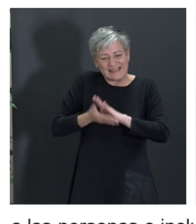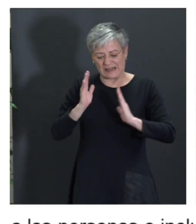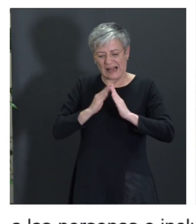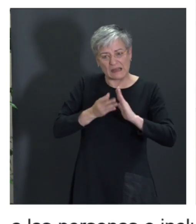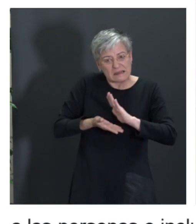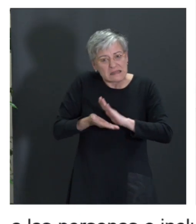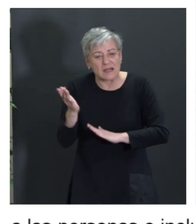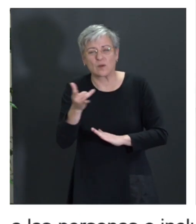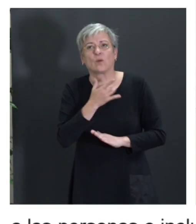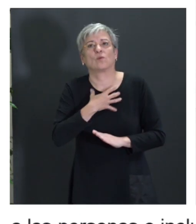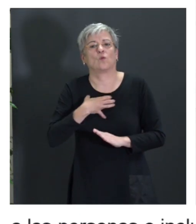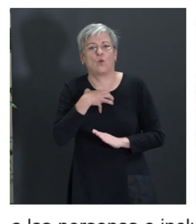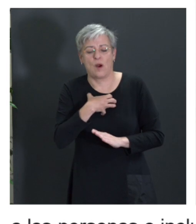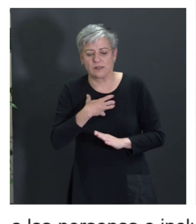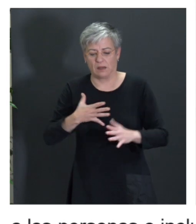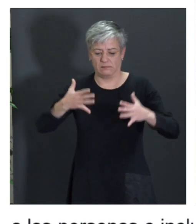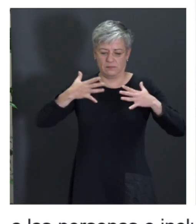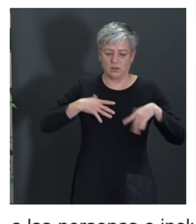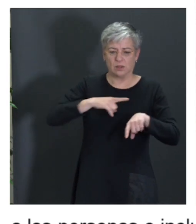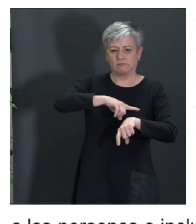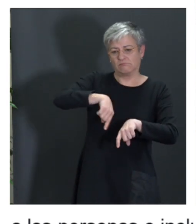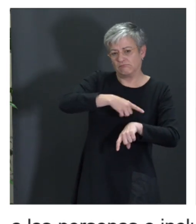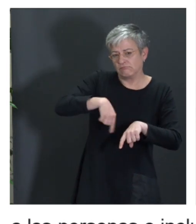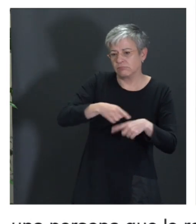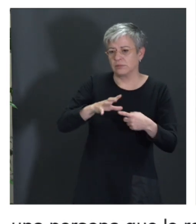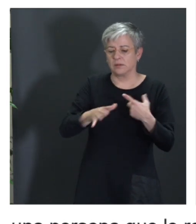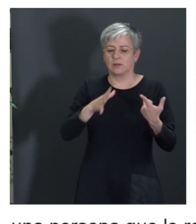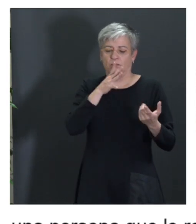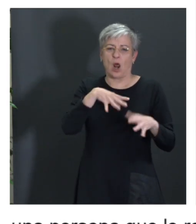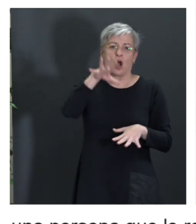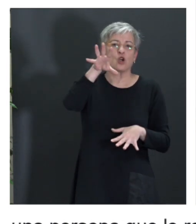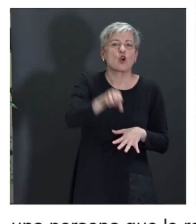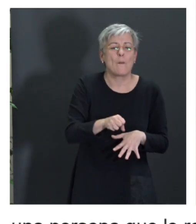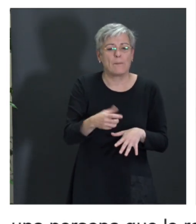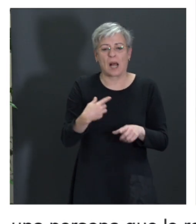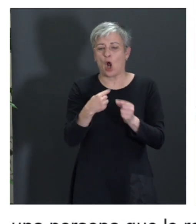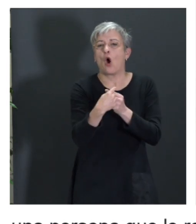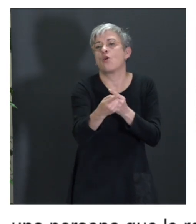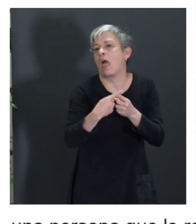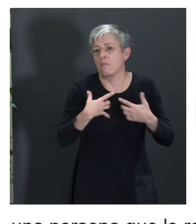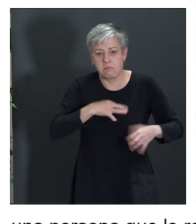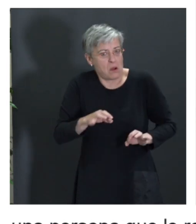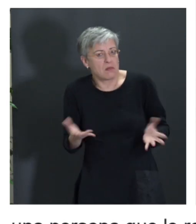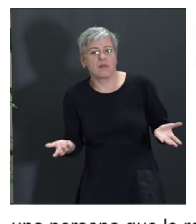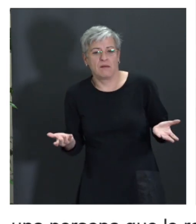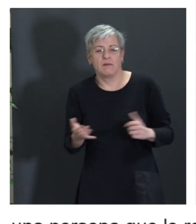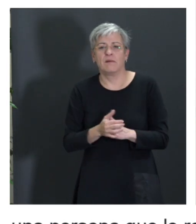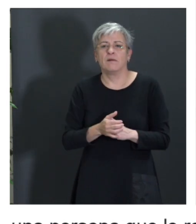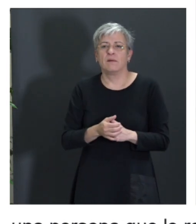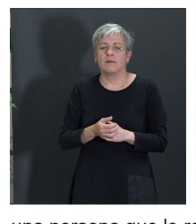lo mejor tiene que hacer, que lleva mucho tiempo y es muy laborioso, puede ser la compra online, o sea, hacer la compra, pues,